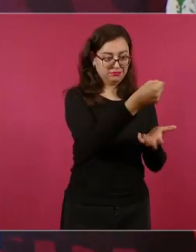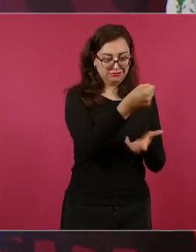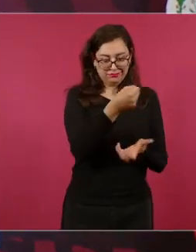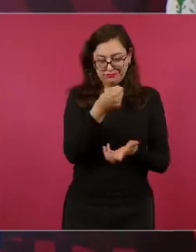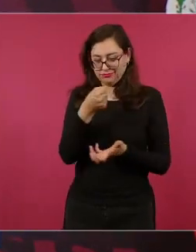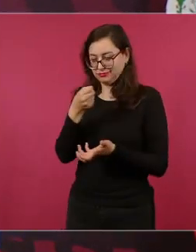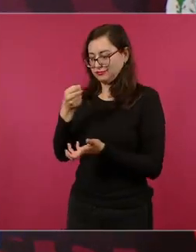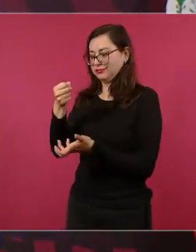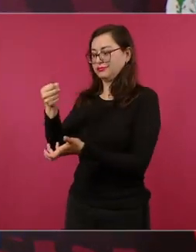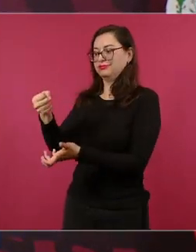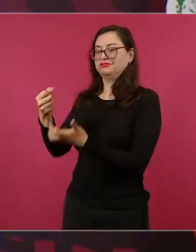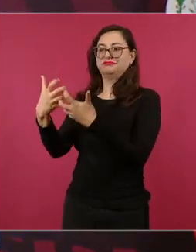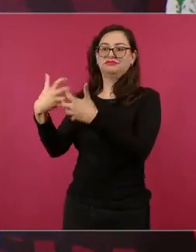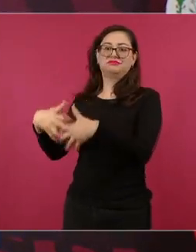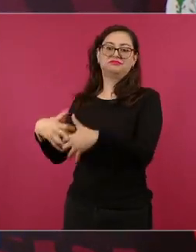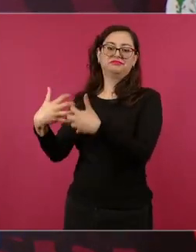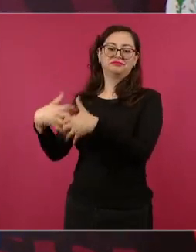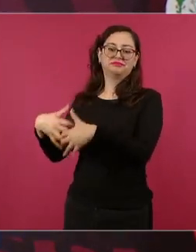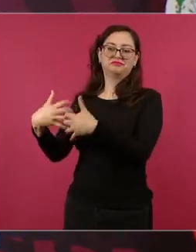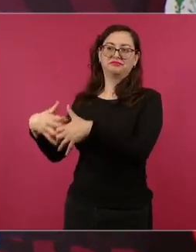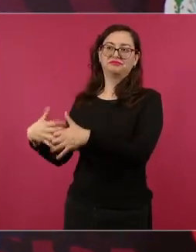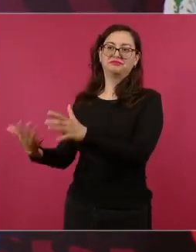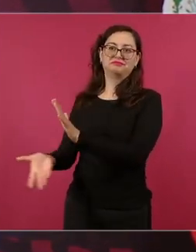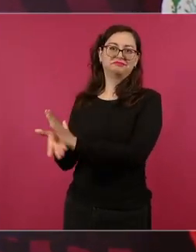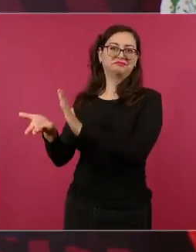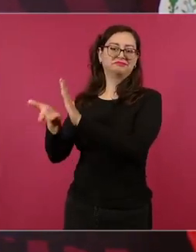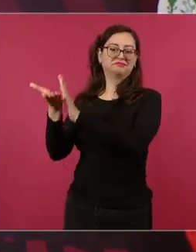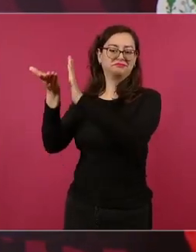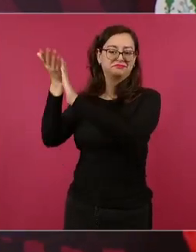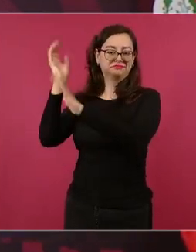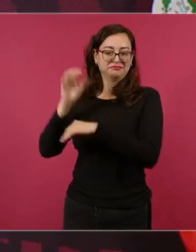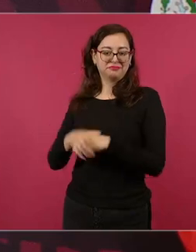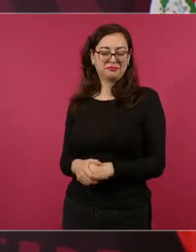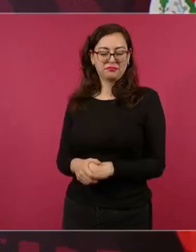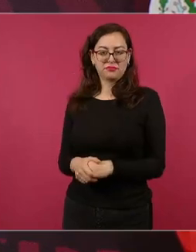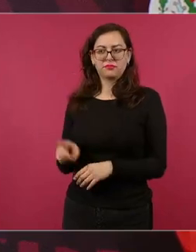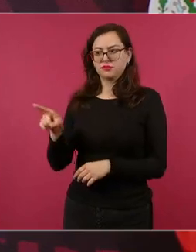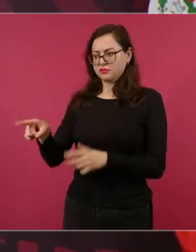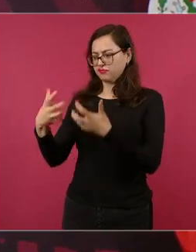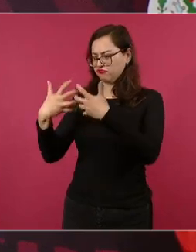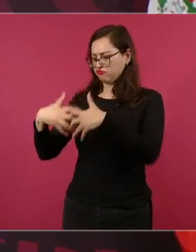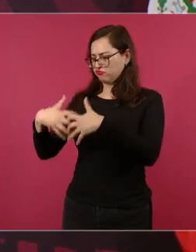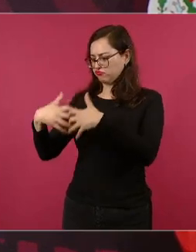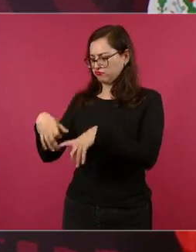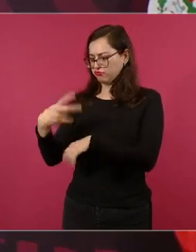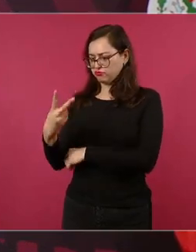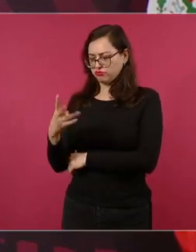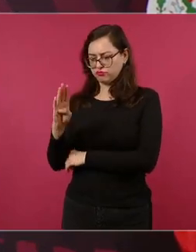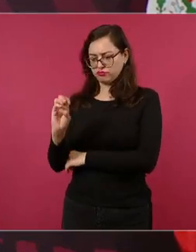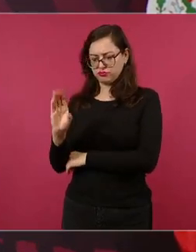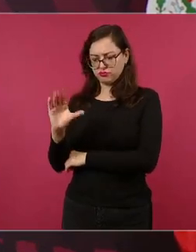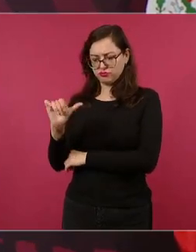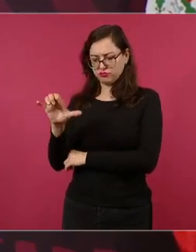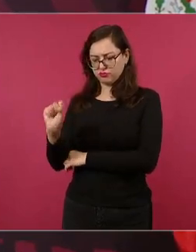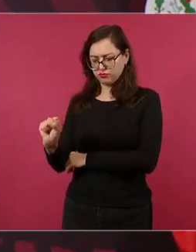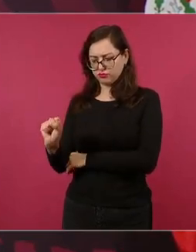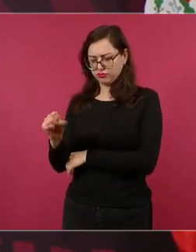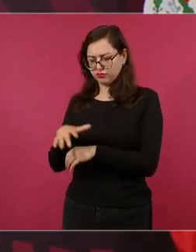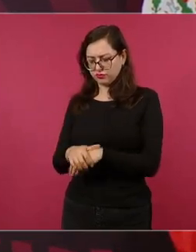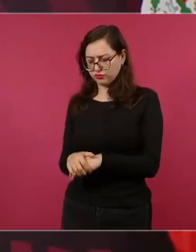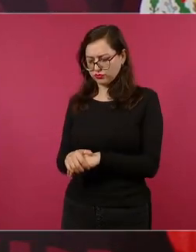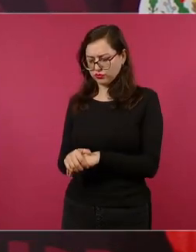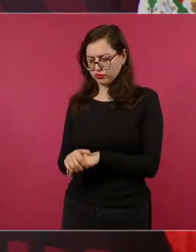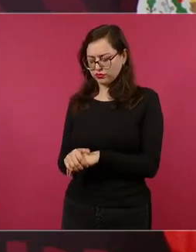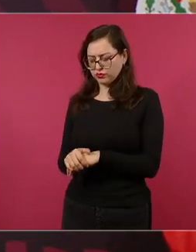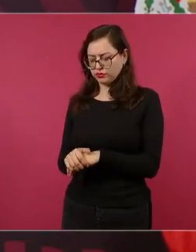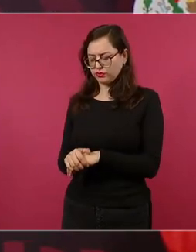costó 16 mil millones de dólares la refinería de Dos Bocas por 18 pesos o